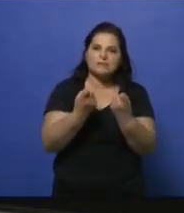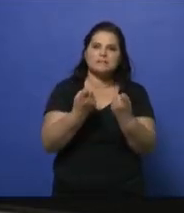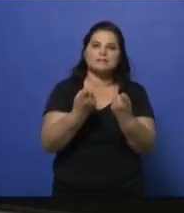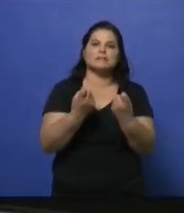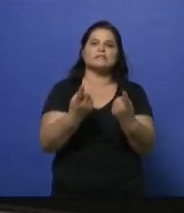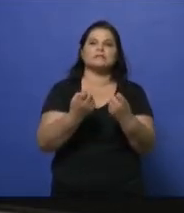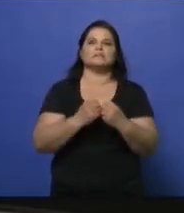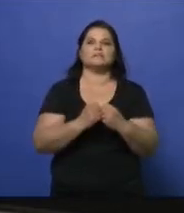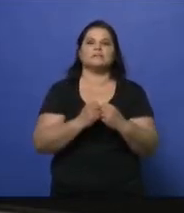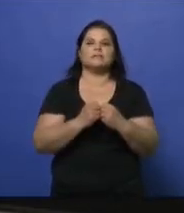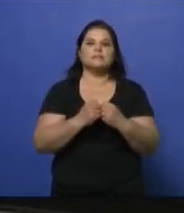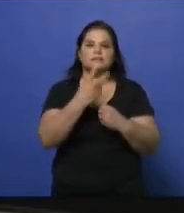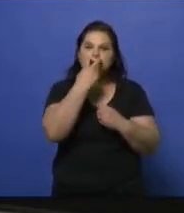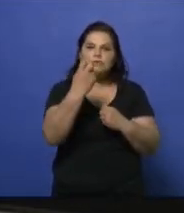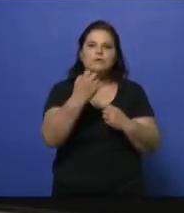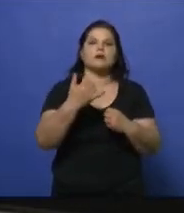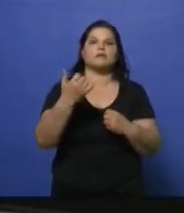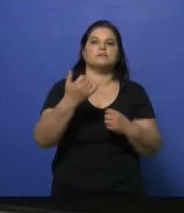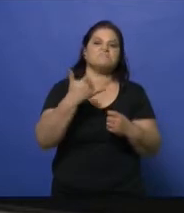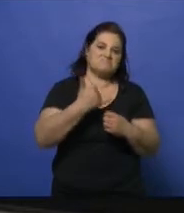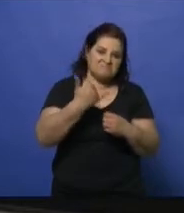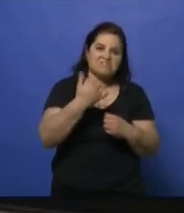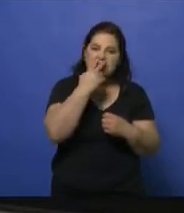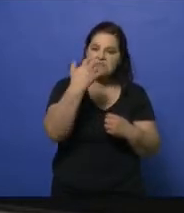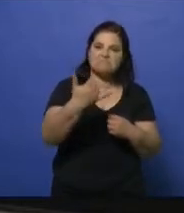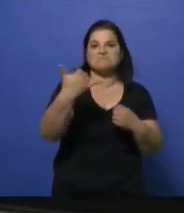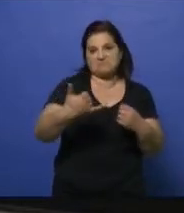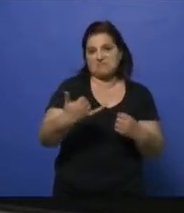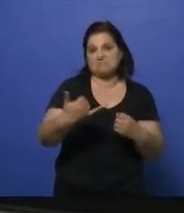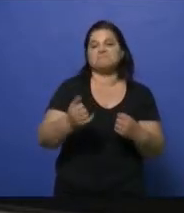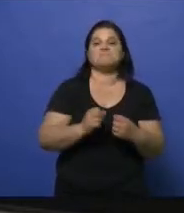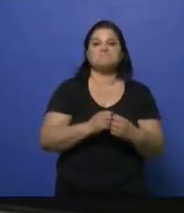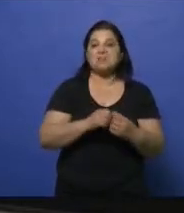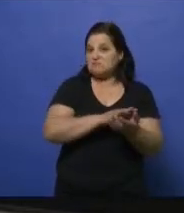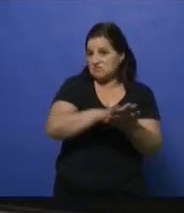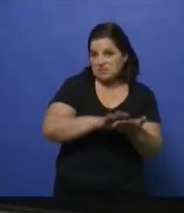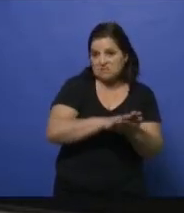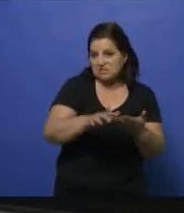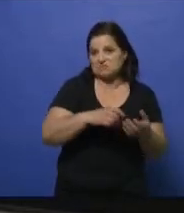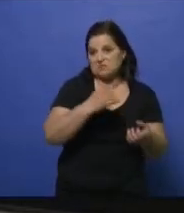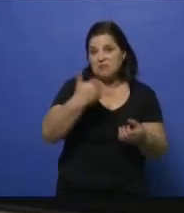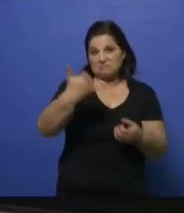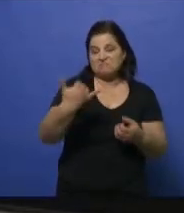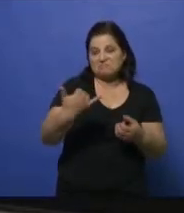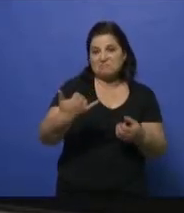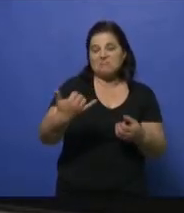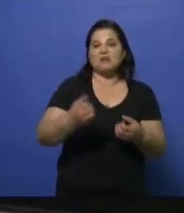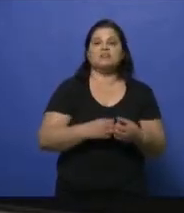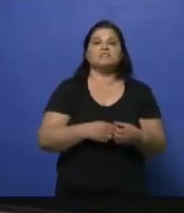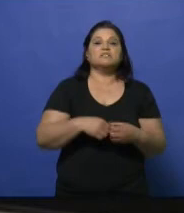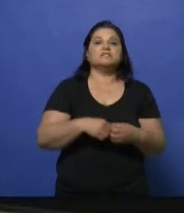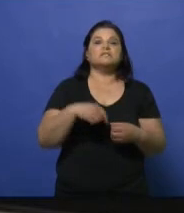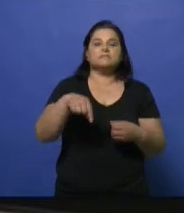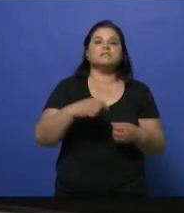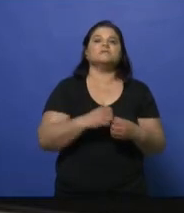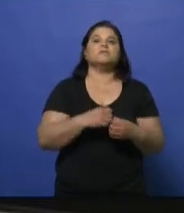eléctrica, tienen luz, los servicios primarios se están prestando y todo comienza, comienza. Después